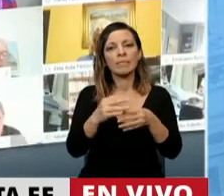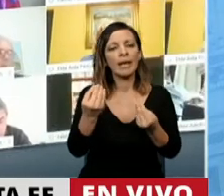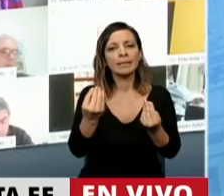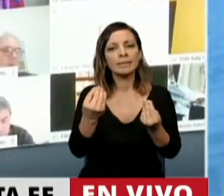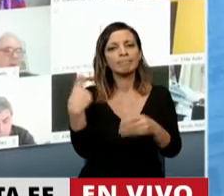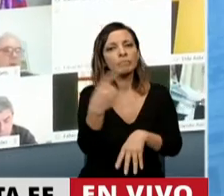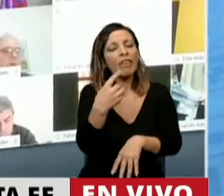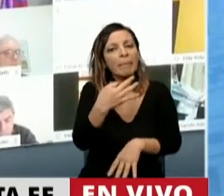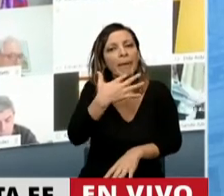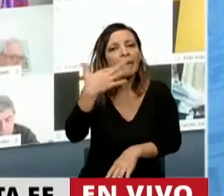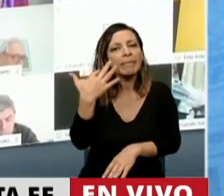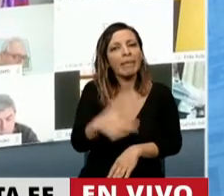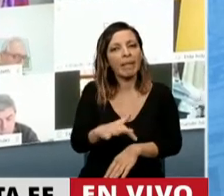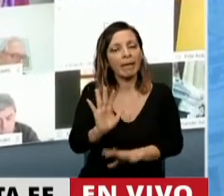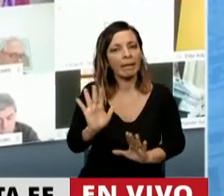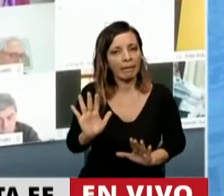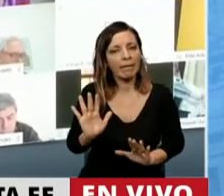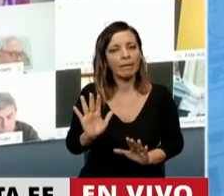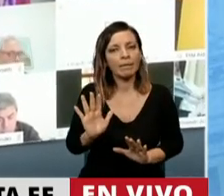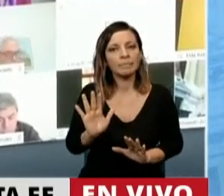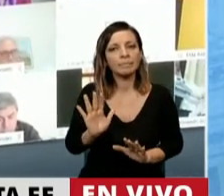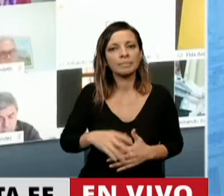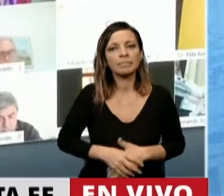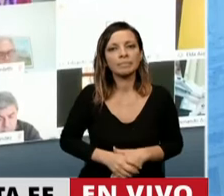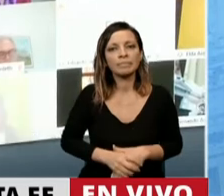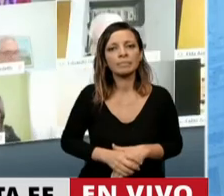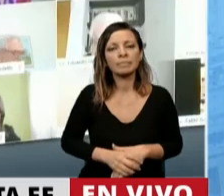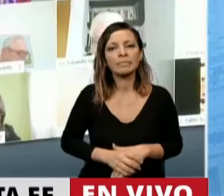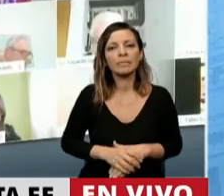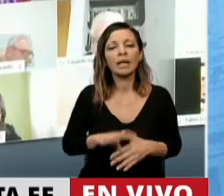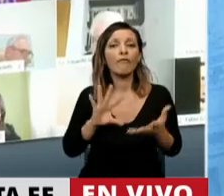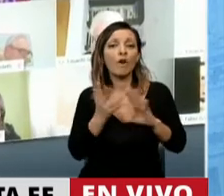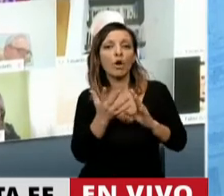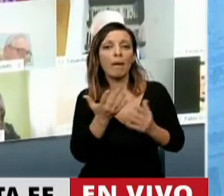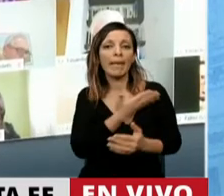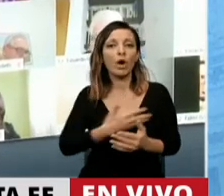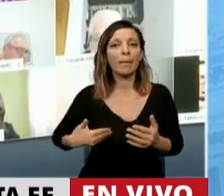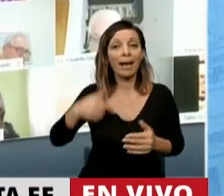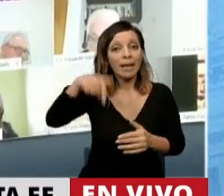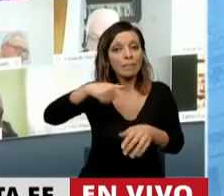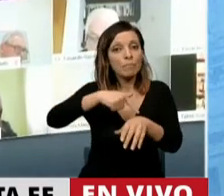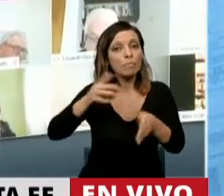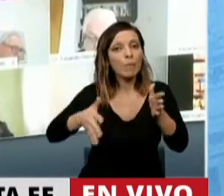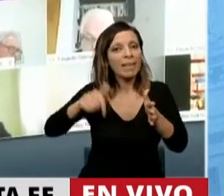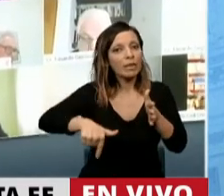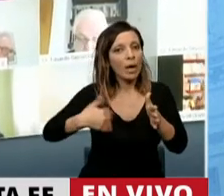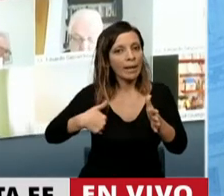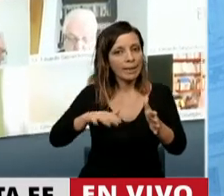entendimiento de que el arte de gobernar por estos tiempos en la Argentina